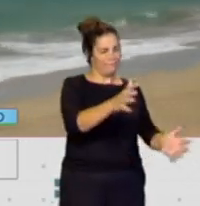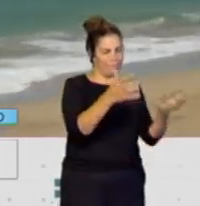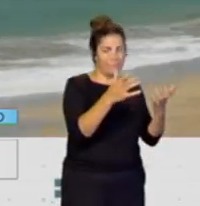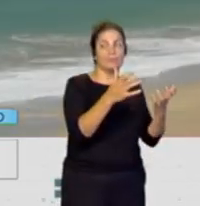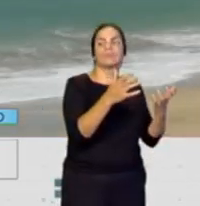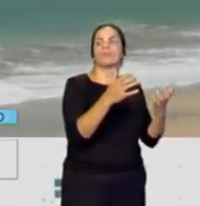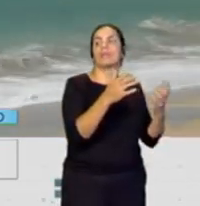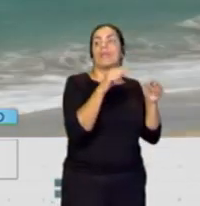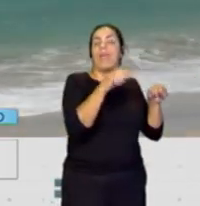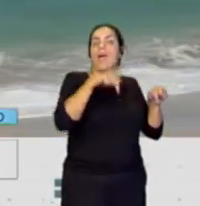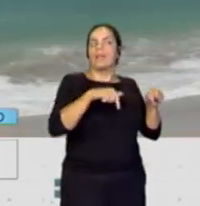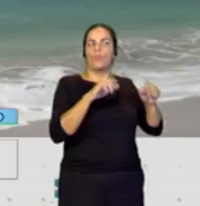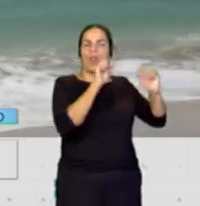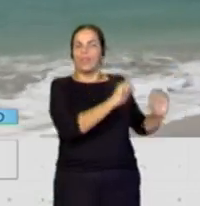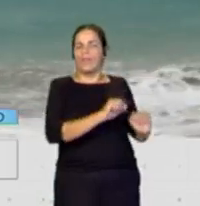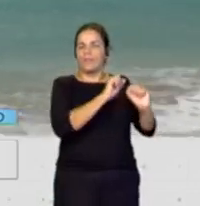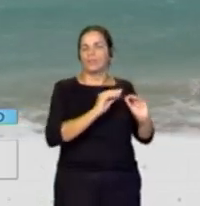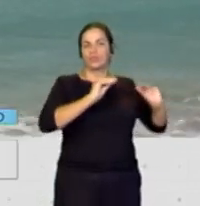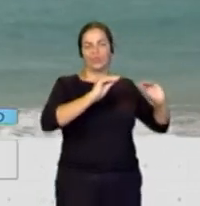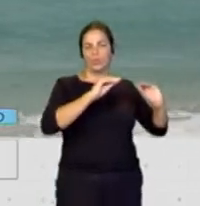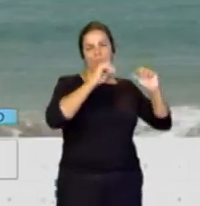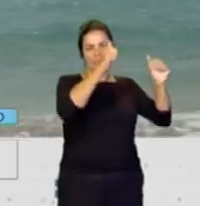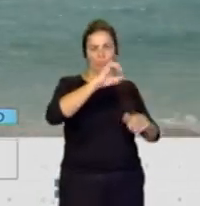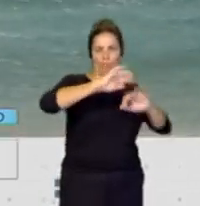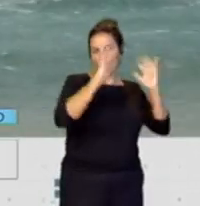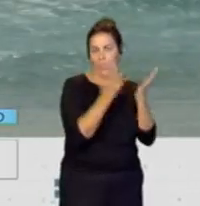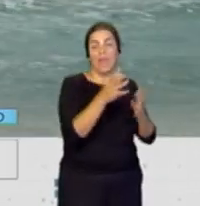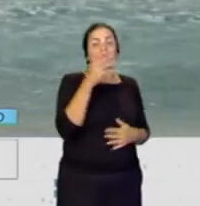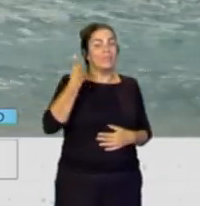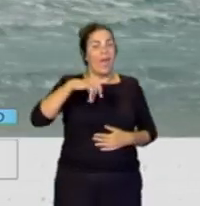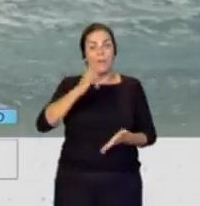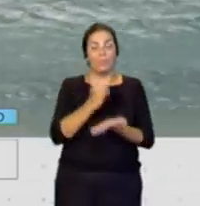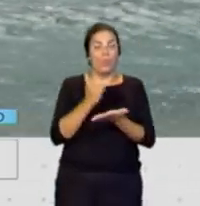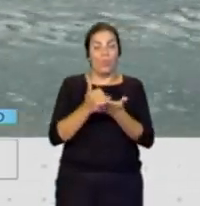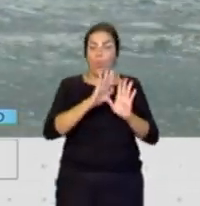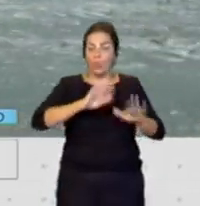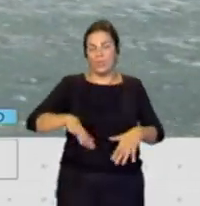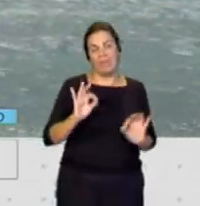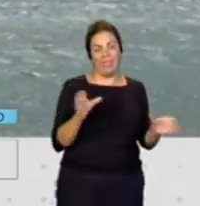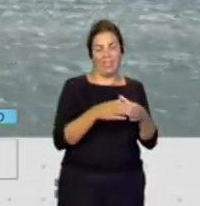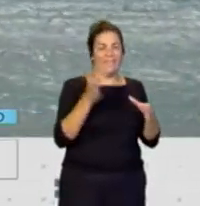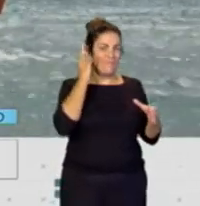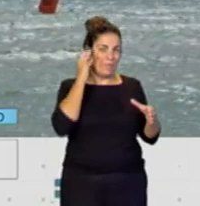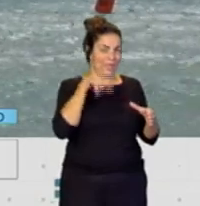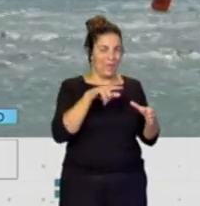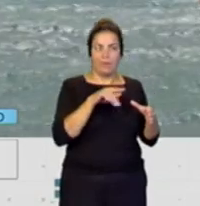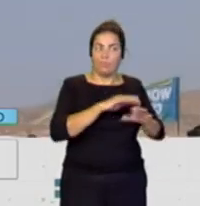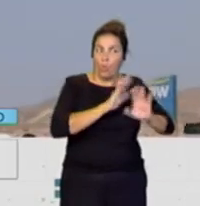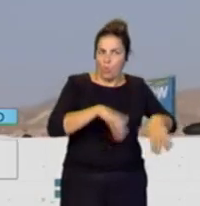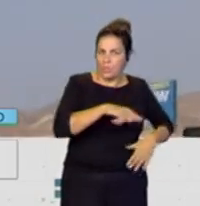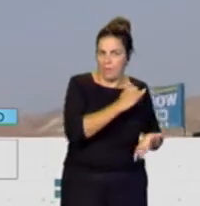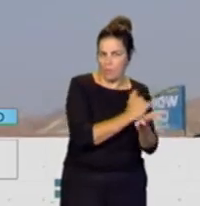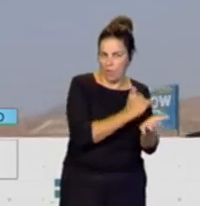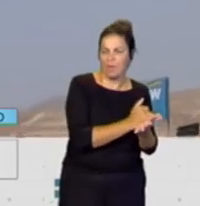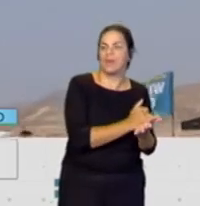aquí defendiendo su título mundial porque va a ser la última prueba de la manga femenina en el circuito. Así que vamos a tener no